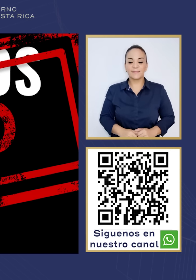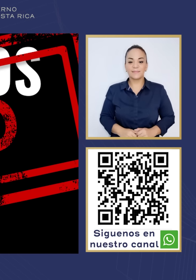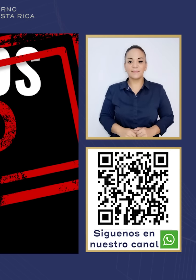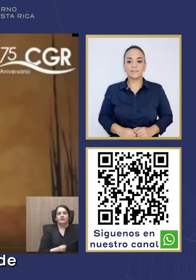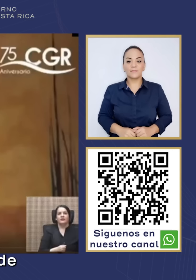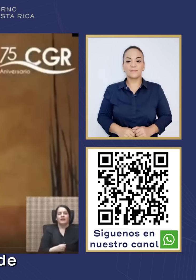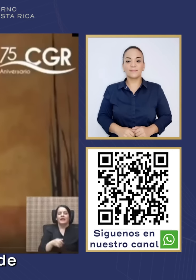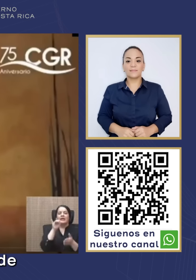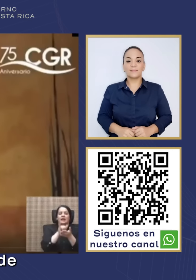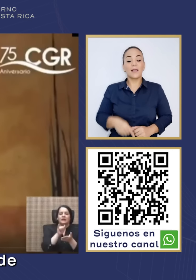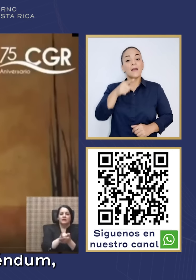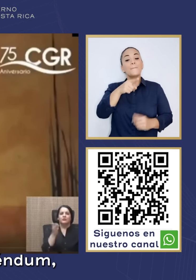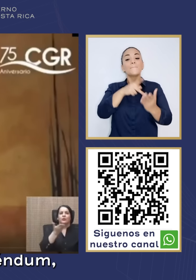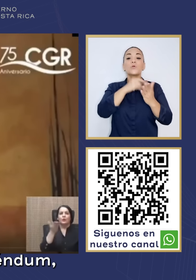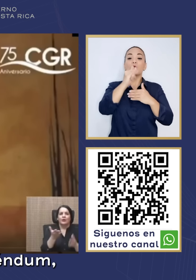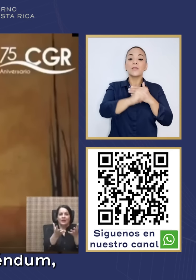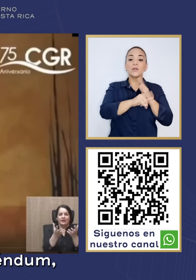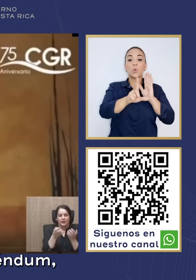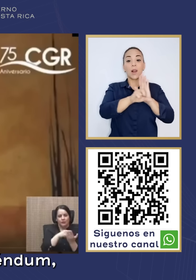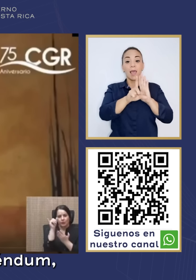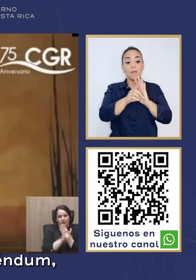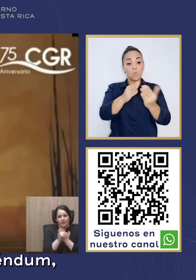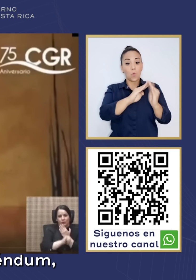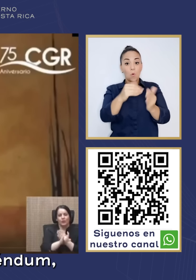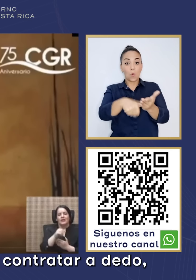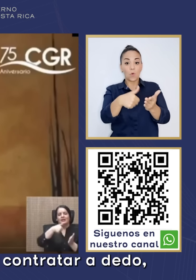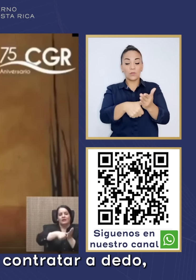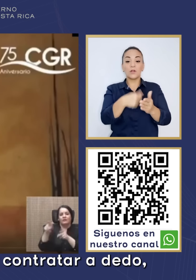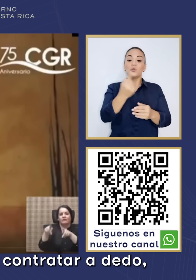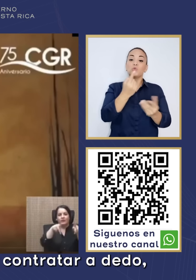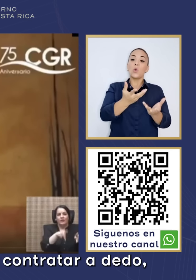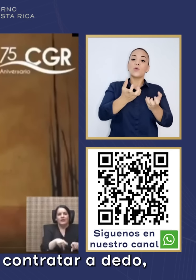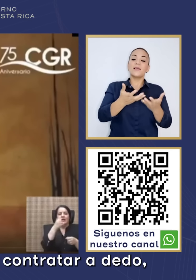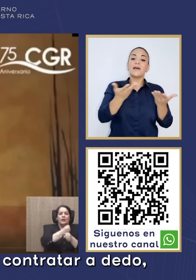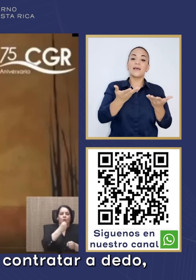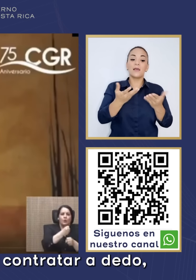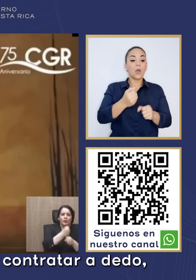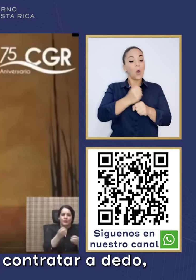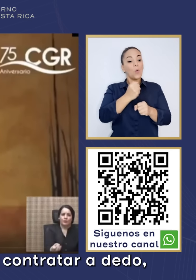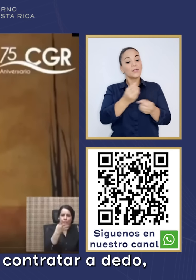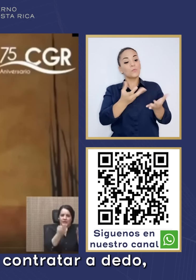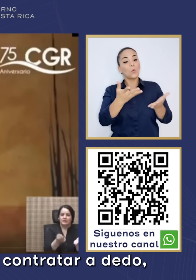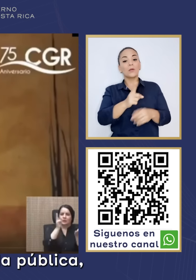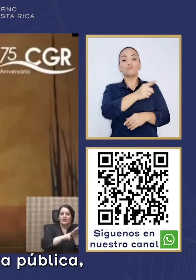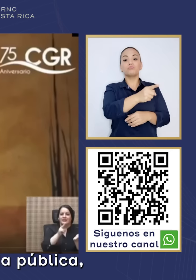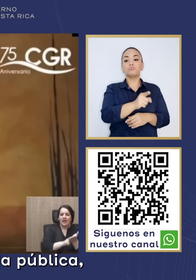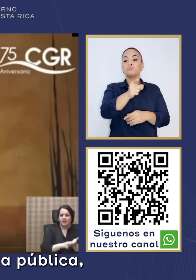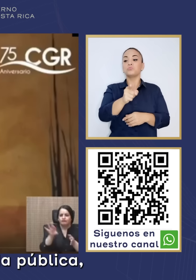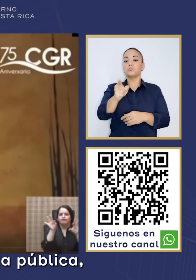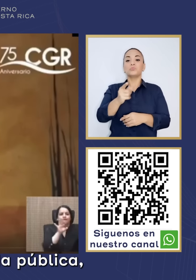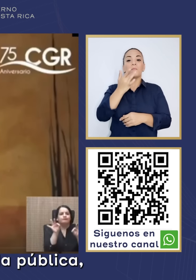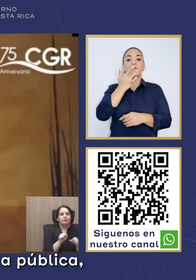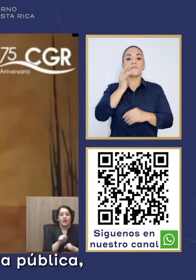Es exactamente lo que pretende el proyecto de referéndum. Que obras públicas se puedan contratar a dedo. Que no